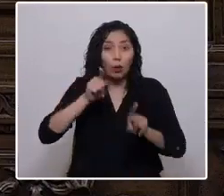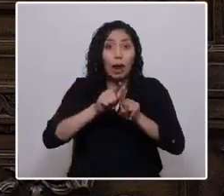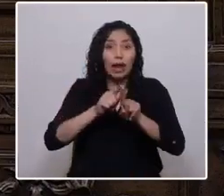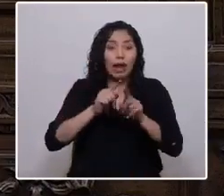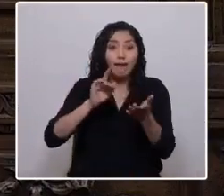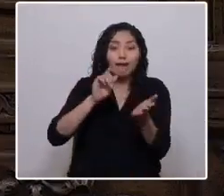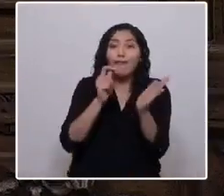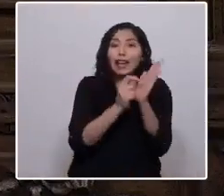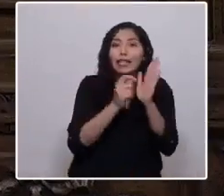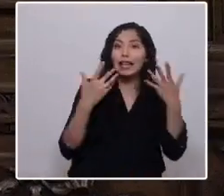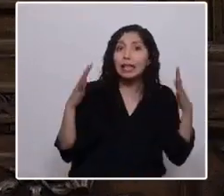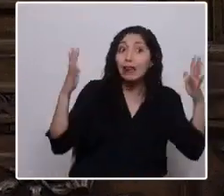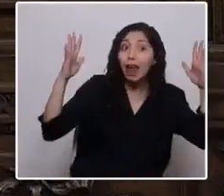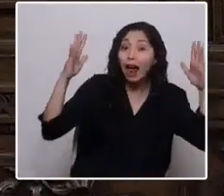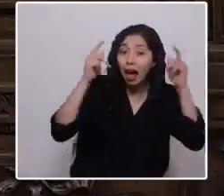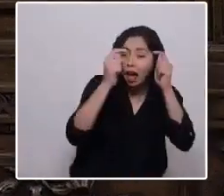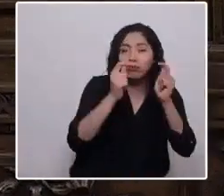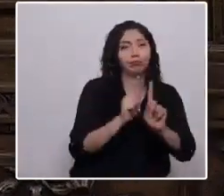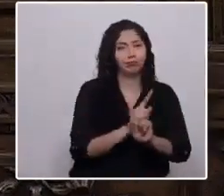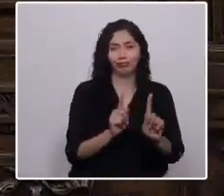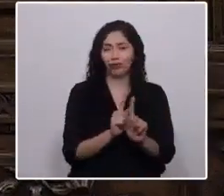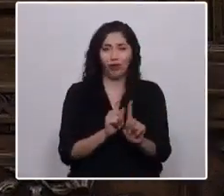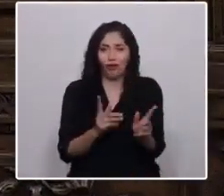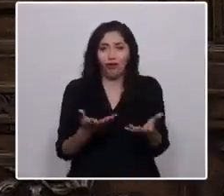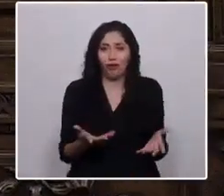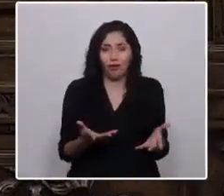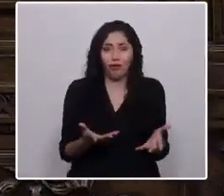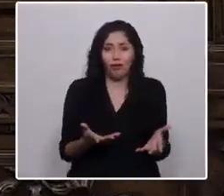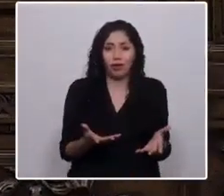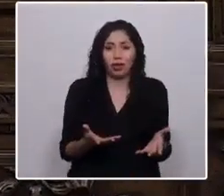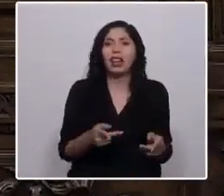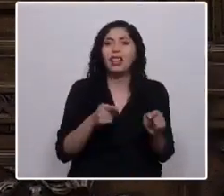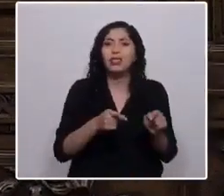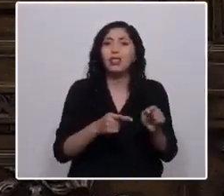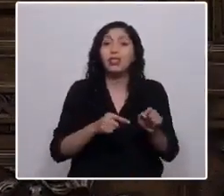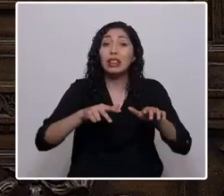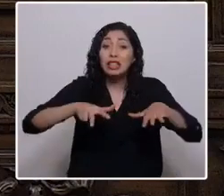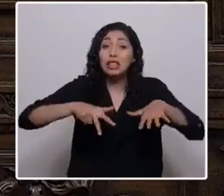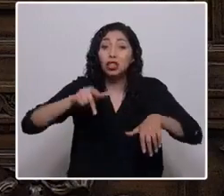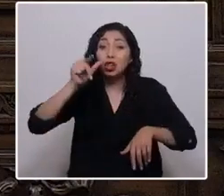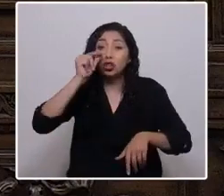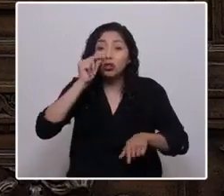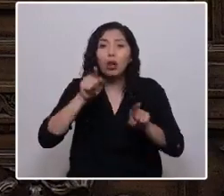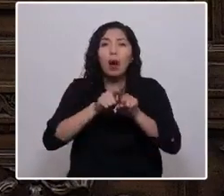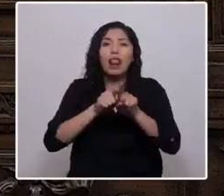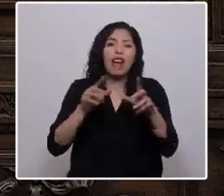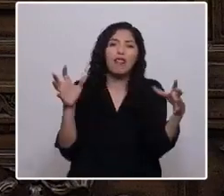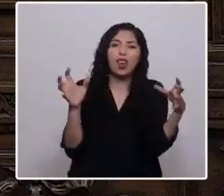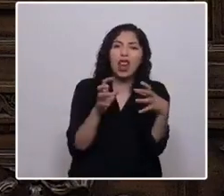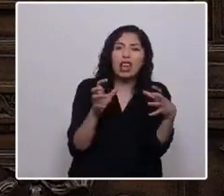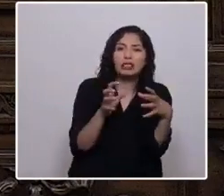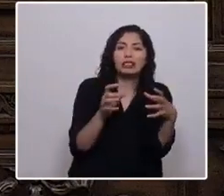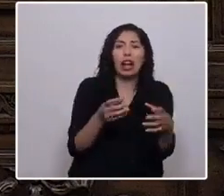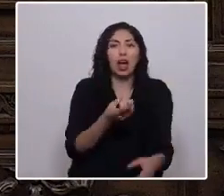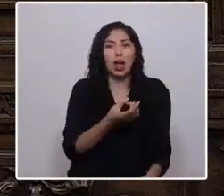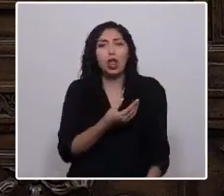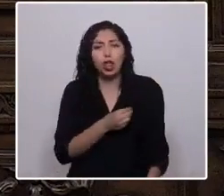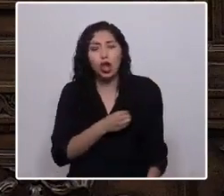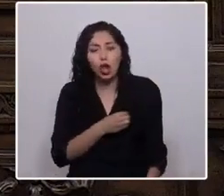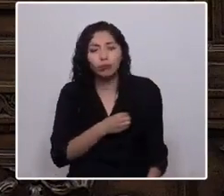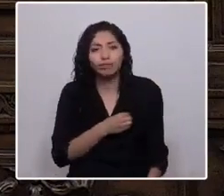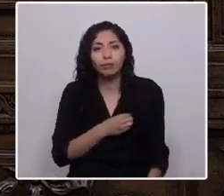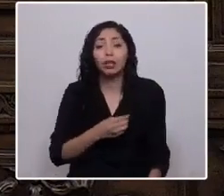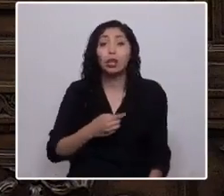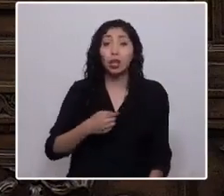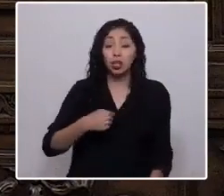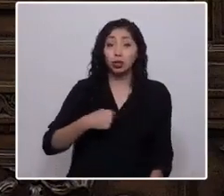ni tampoco para conmemorar, y que presenta violencia, destrucción y dolor. favor, hubiera preferido que